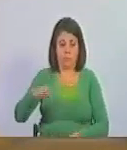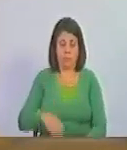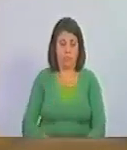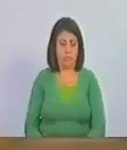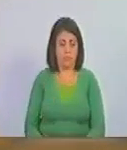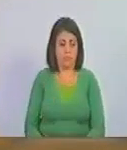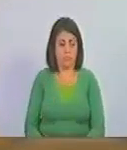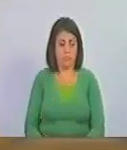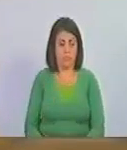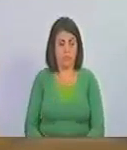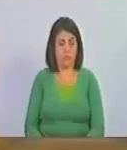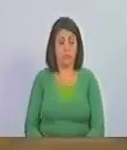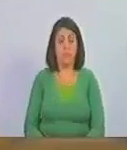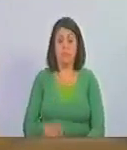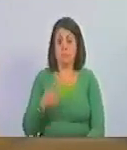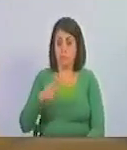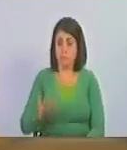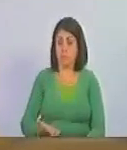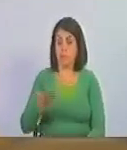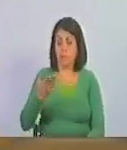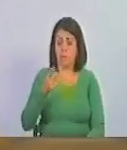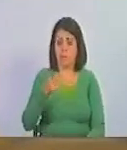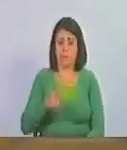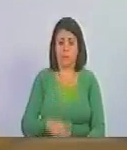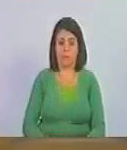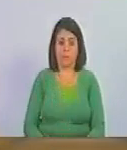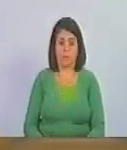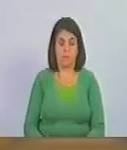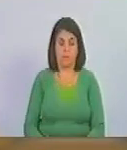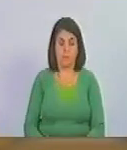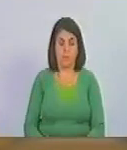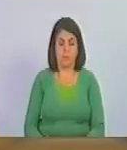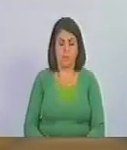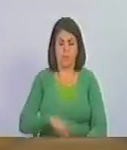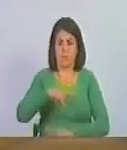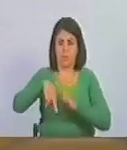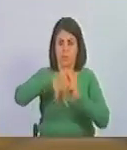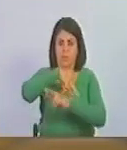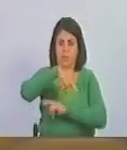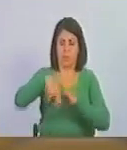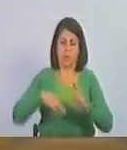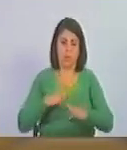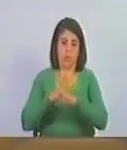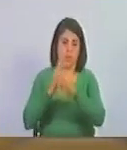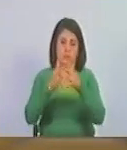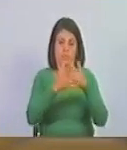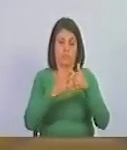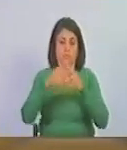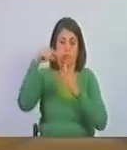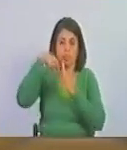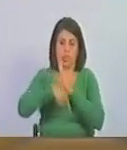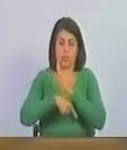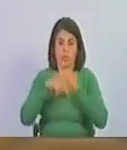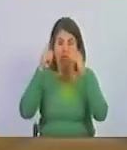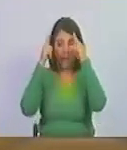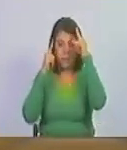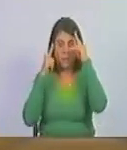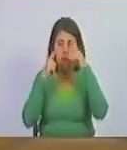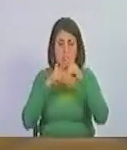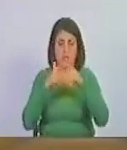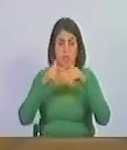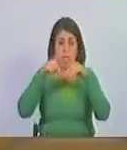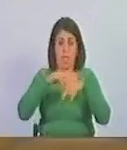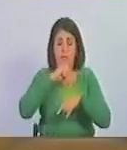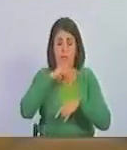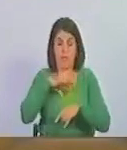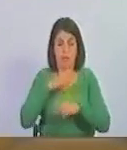es y esencialmente revolucionaria antiimperialista y profundamente chavista por esta historia